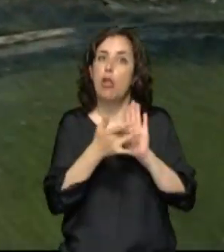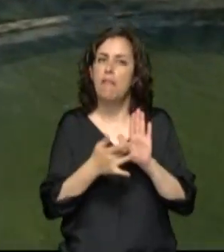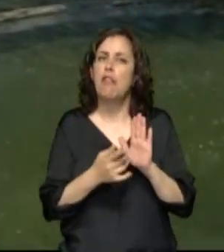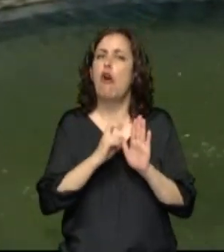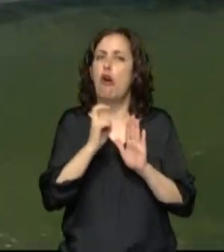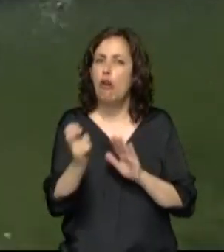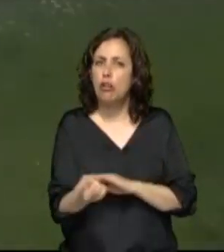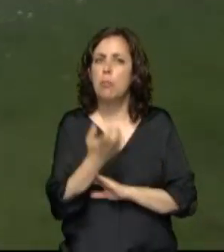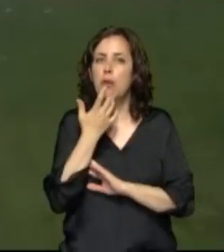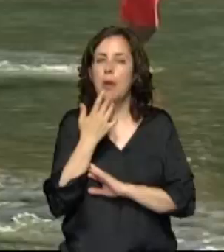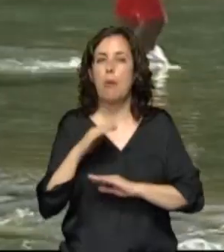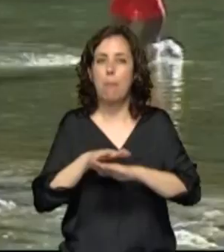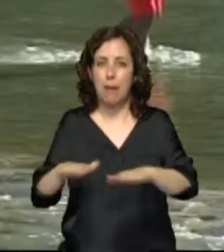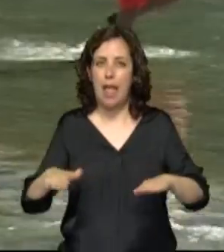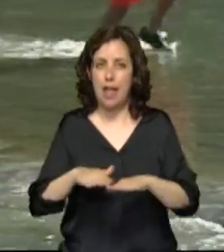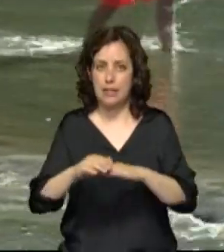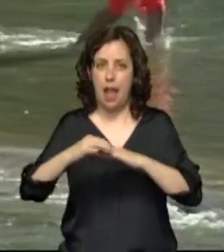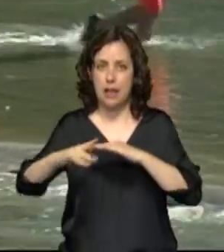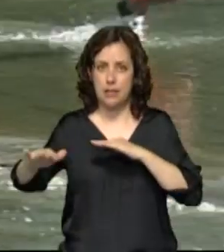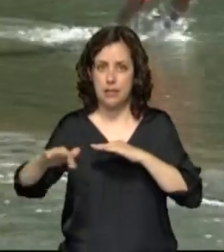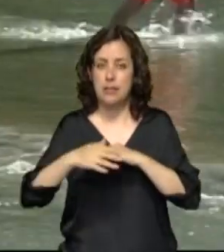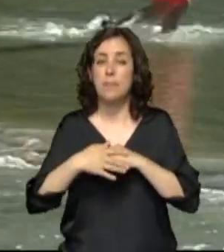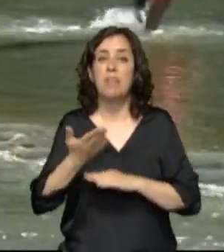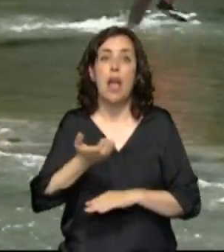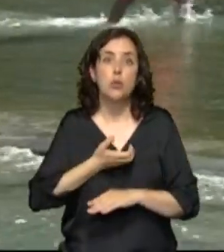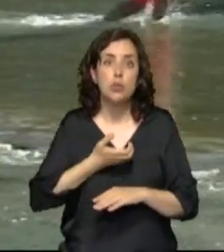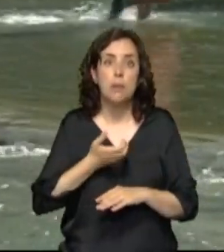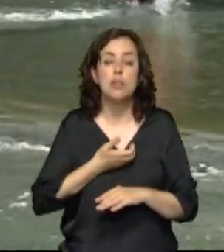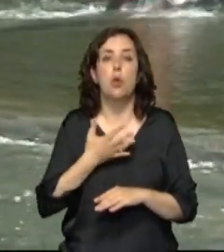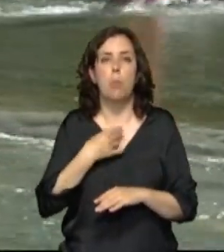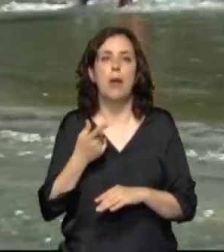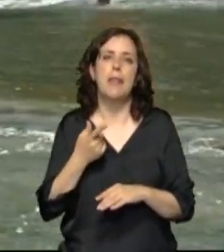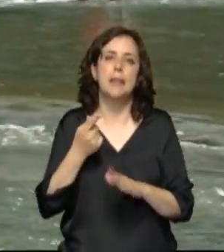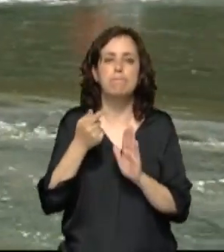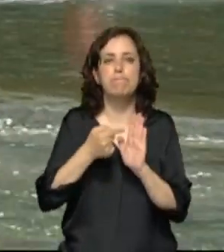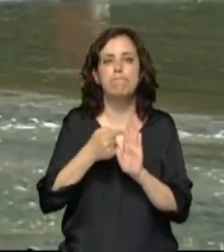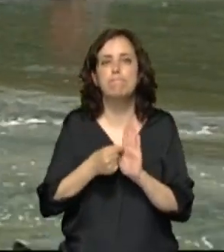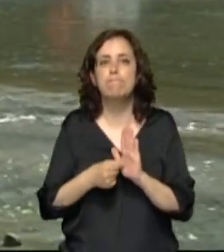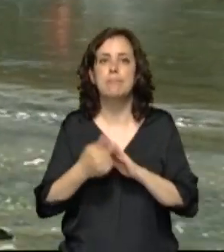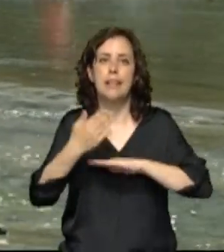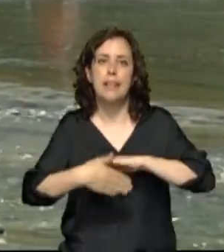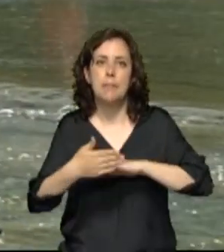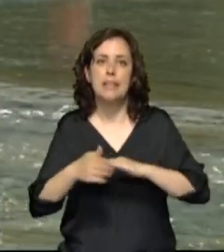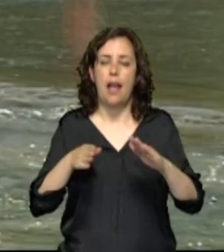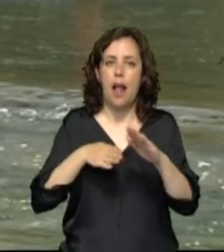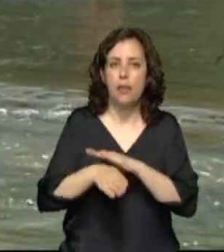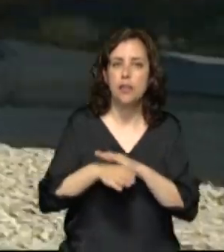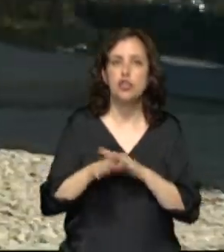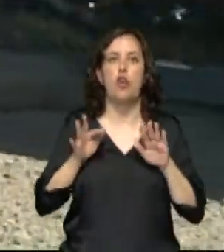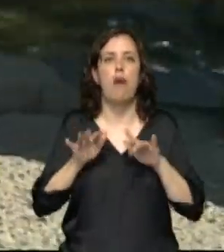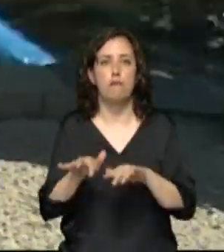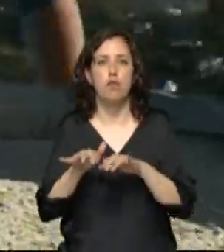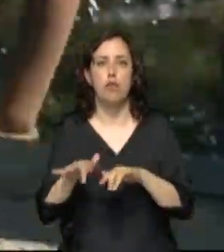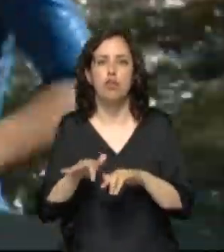referidos a las playas. Los ayuntamientos podrán establecer limitaciones tanto de acceso como de aforo, como de tiempos de permanencia, como